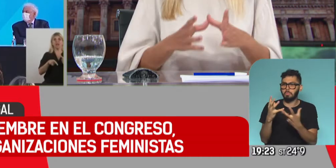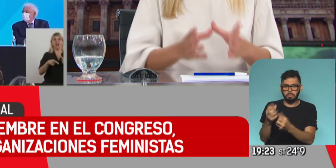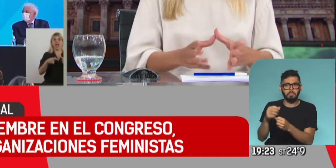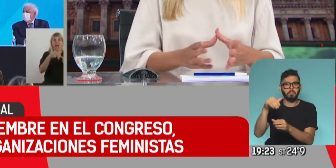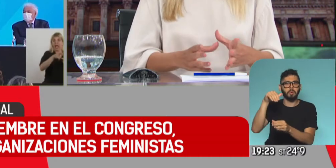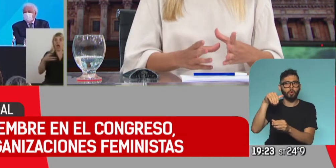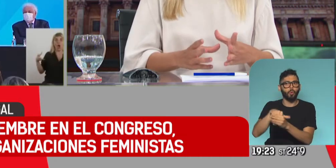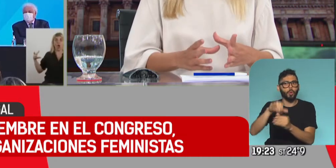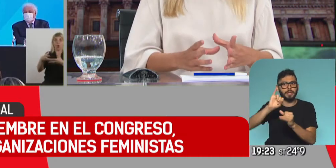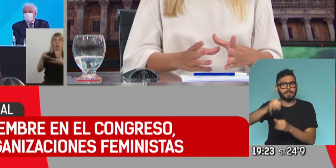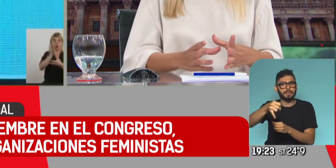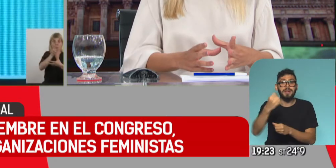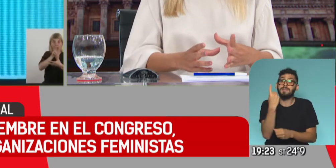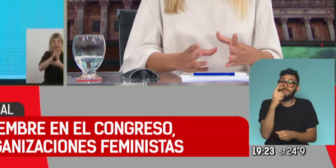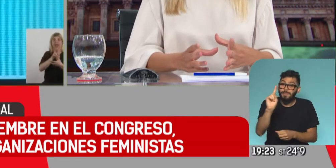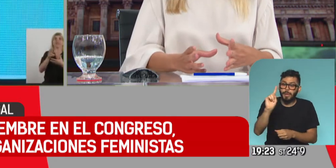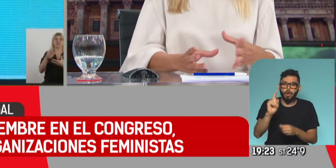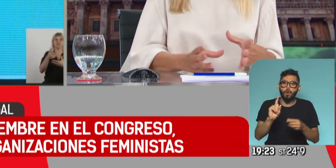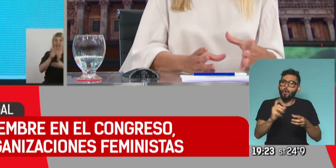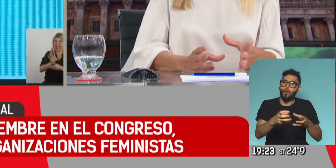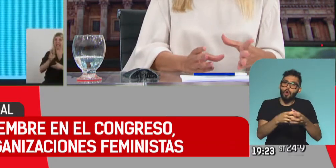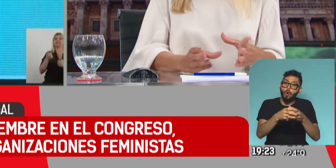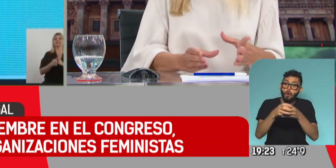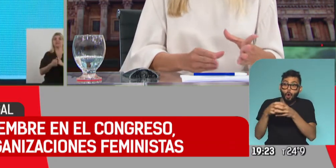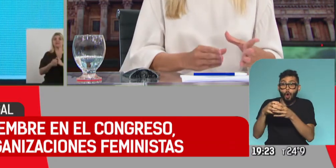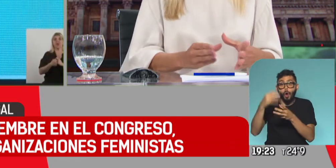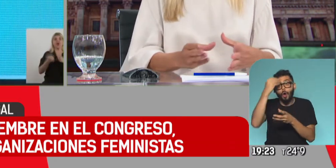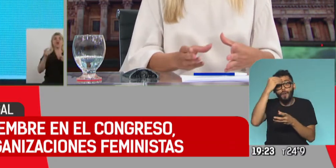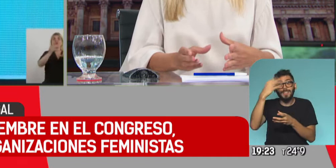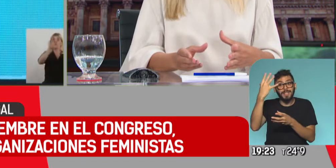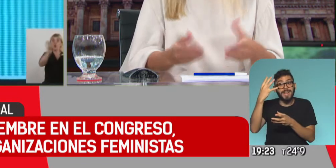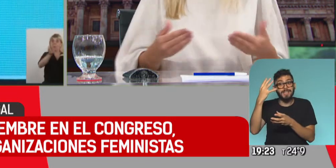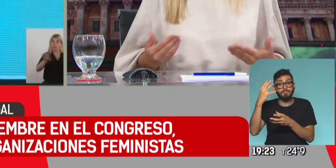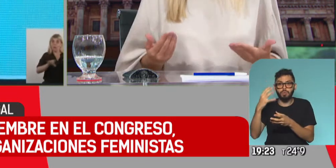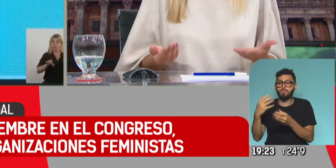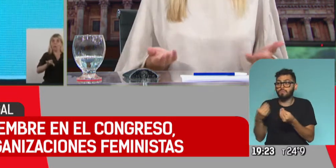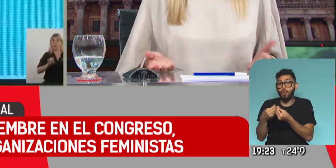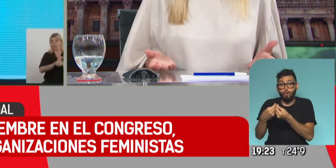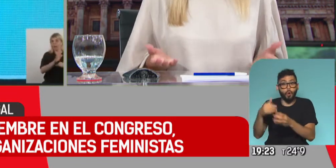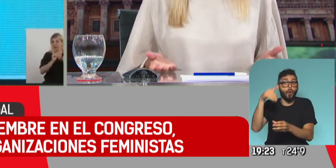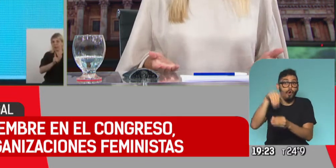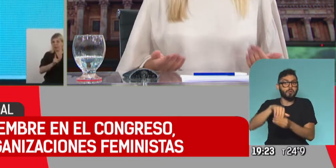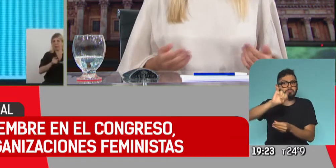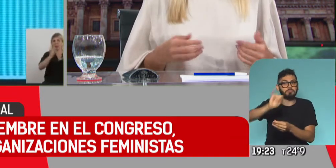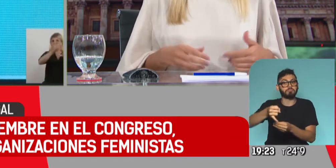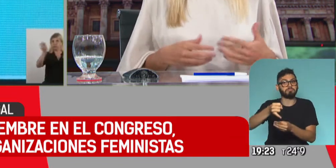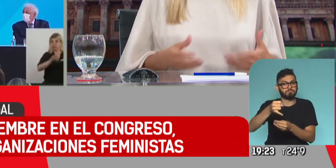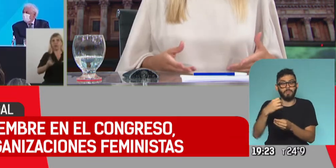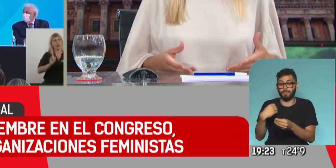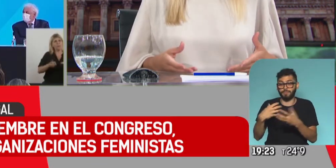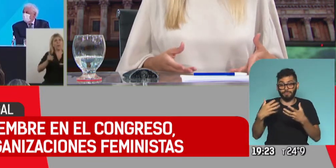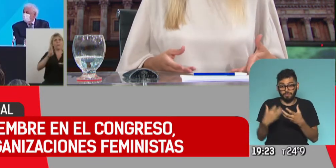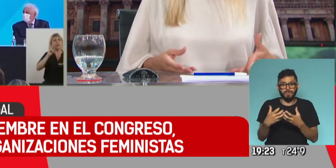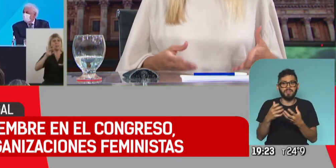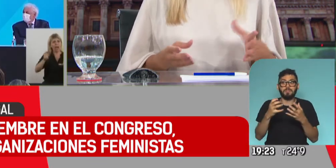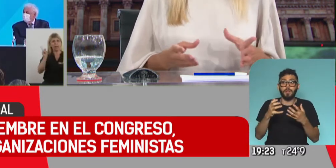favor, pero también hubo una tendencia más fuerte dentro del oficialismo a votar a favor de esta medida porque era un proyecto que justamente mandó